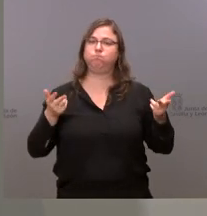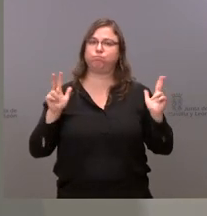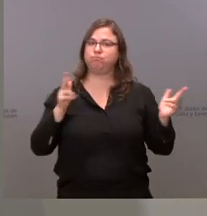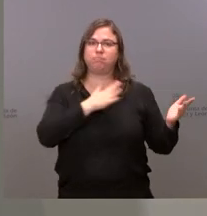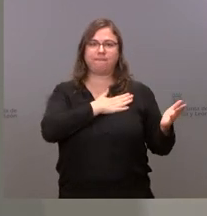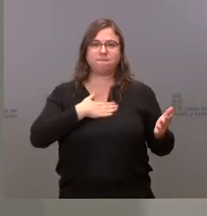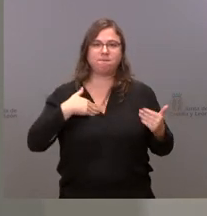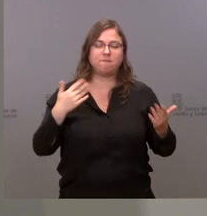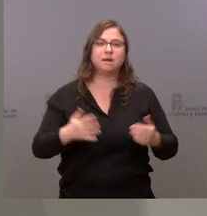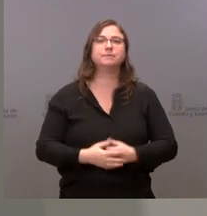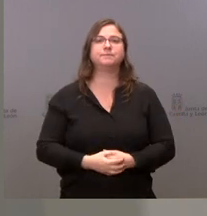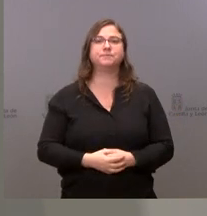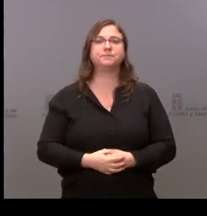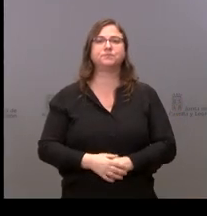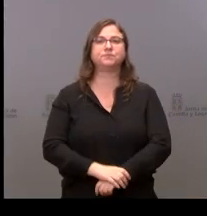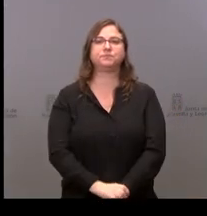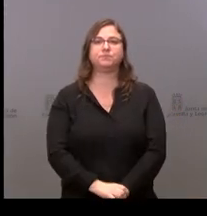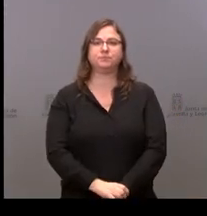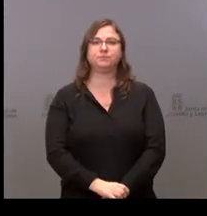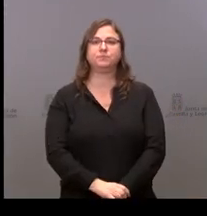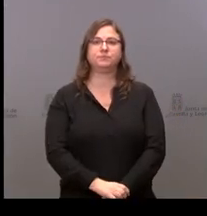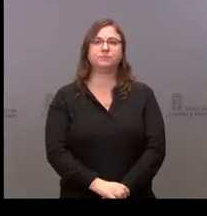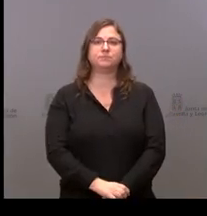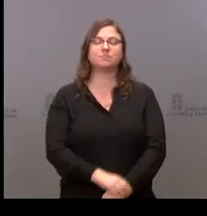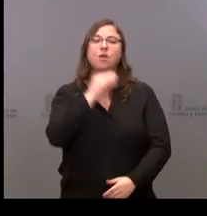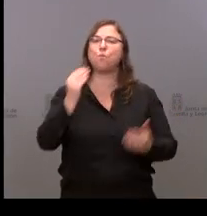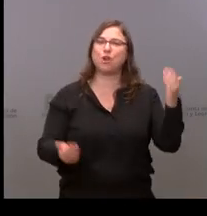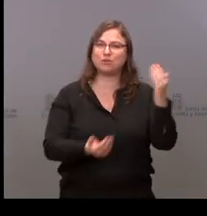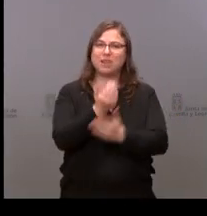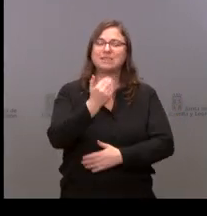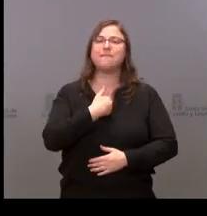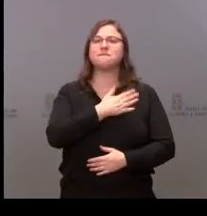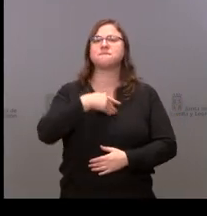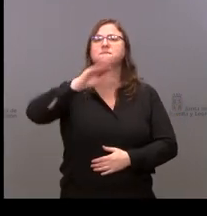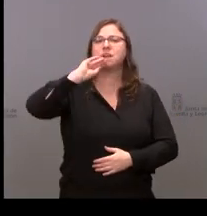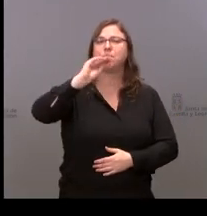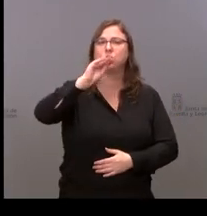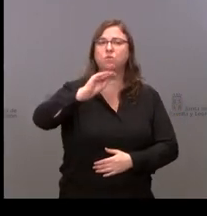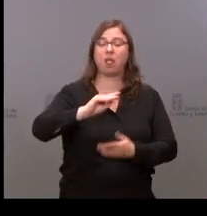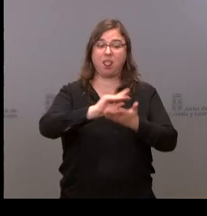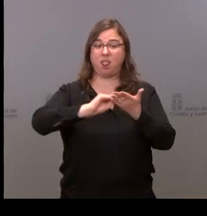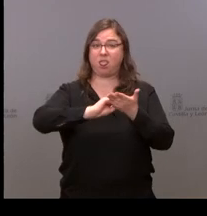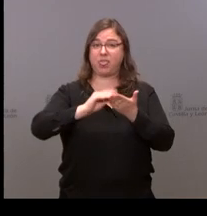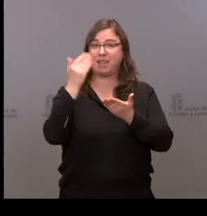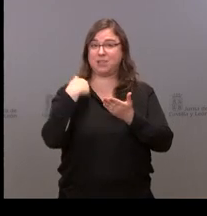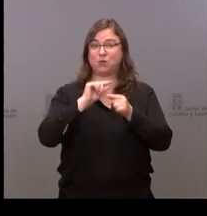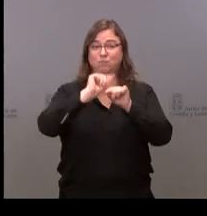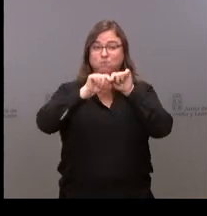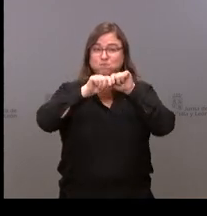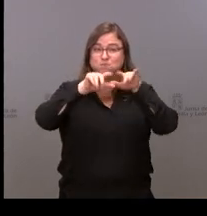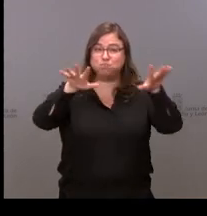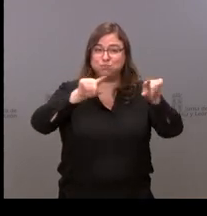que ustedes estiven oportuno formular. Sí, buenos días. Le quería preguntar, con los últimos datos de la evolución de la pandemia,